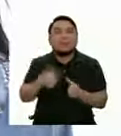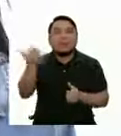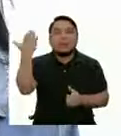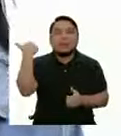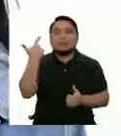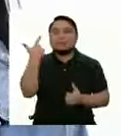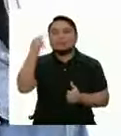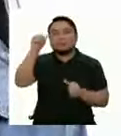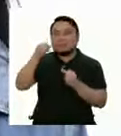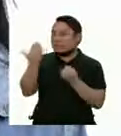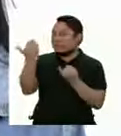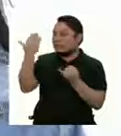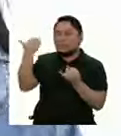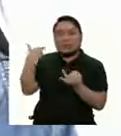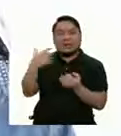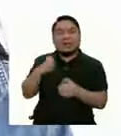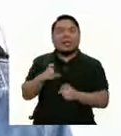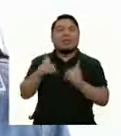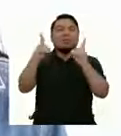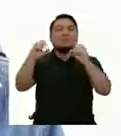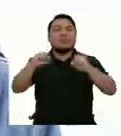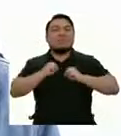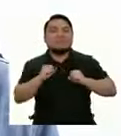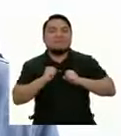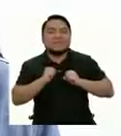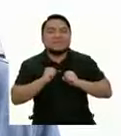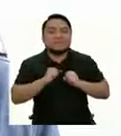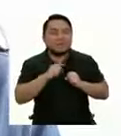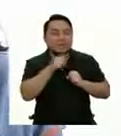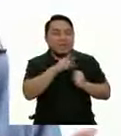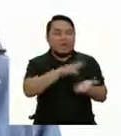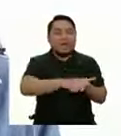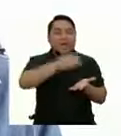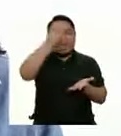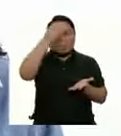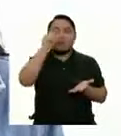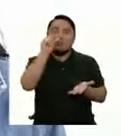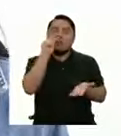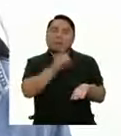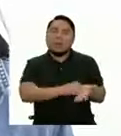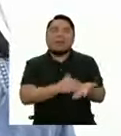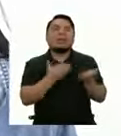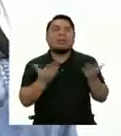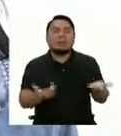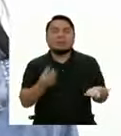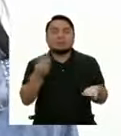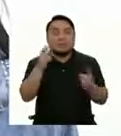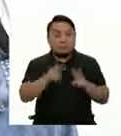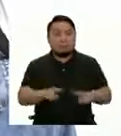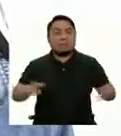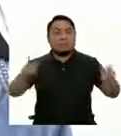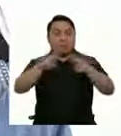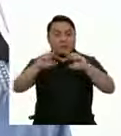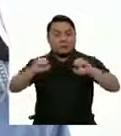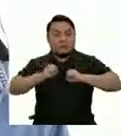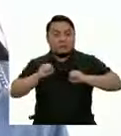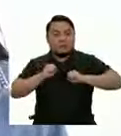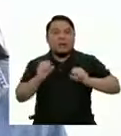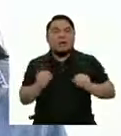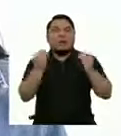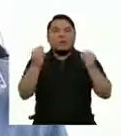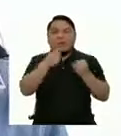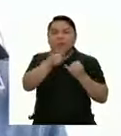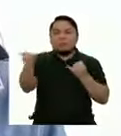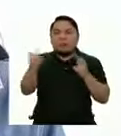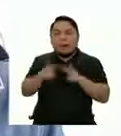en los programas anteriores de educación física Hemos aprendido un poco más acerca de los valores deportivos Y de cómo